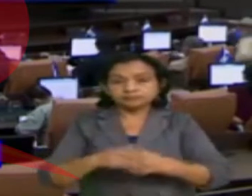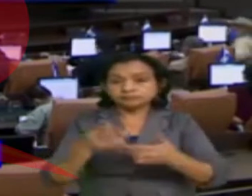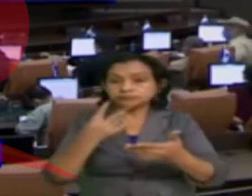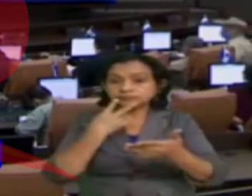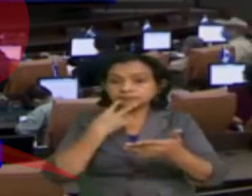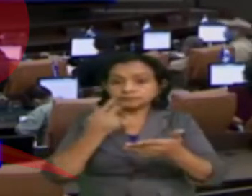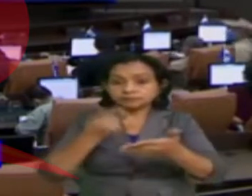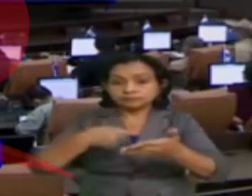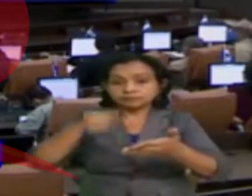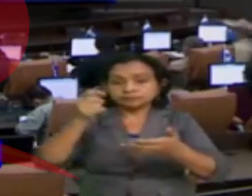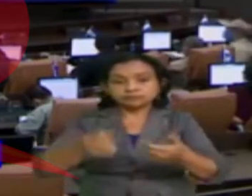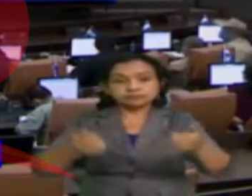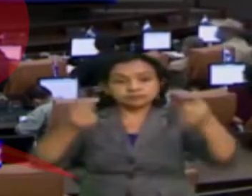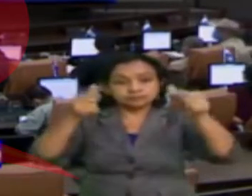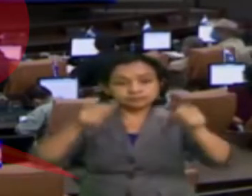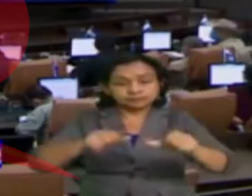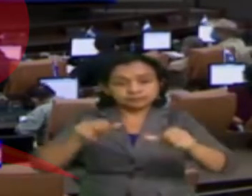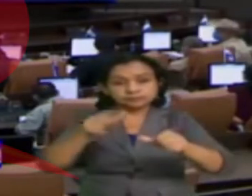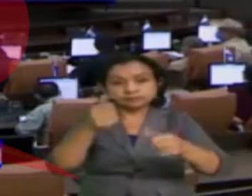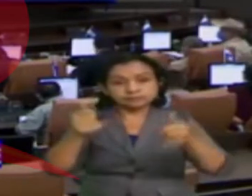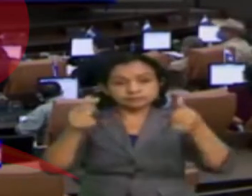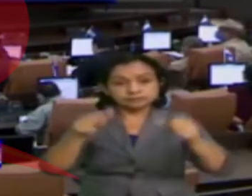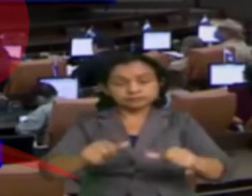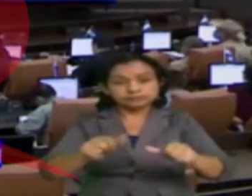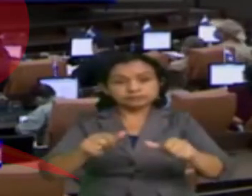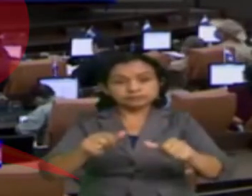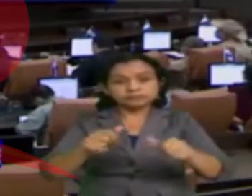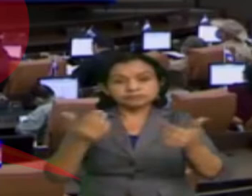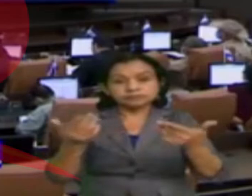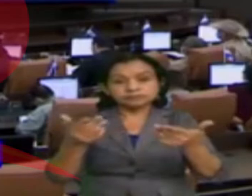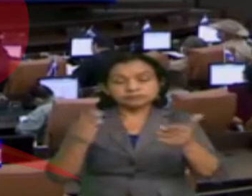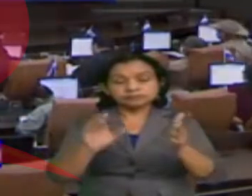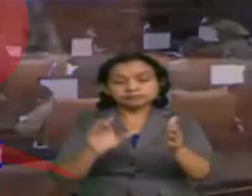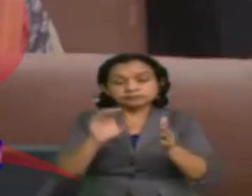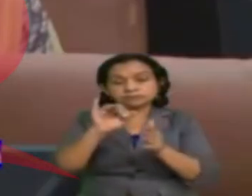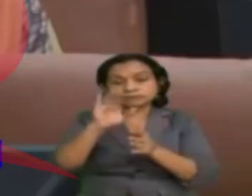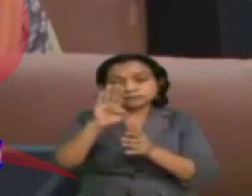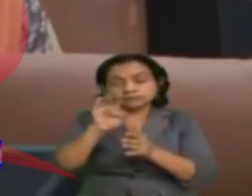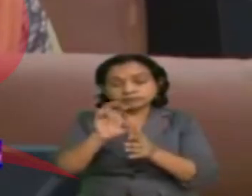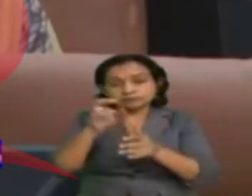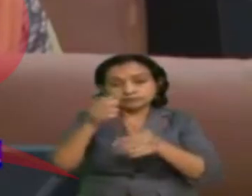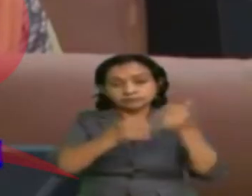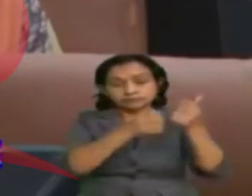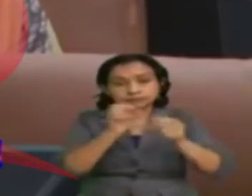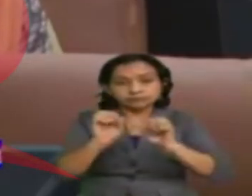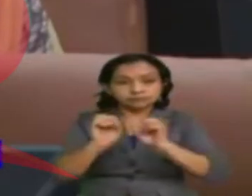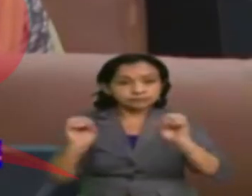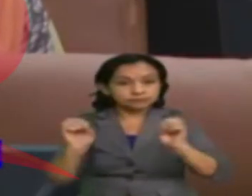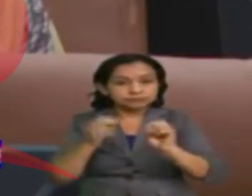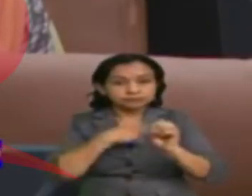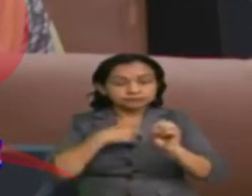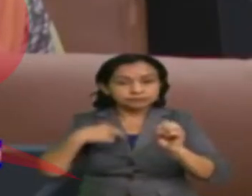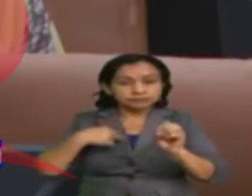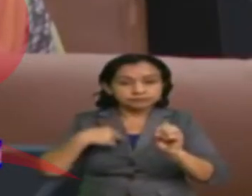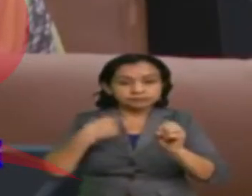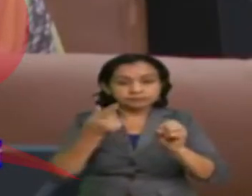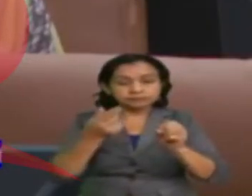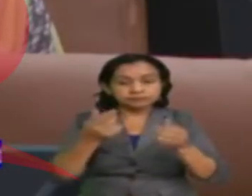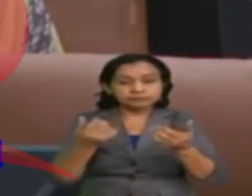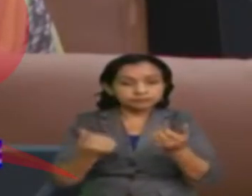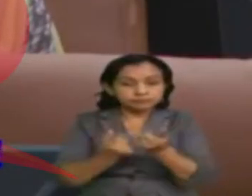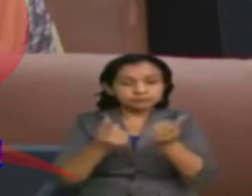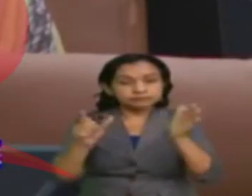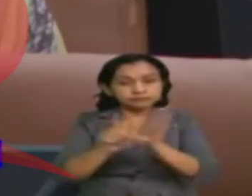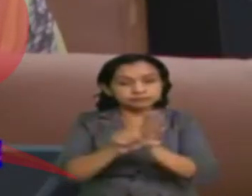suscriptor de convenios y o tratados algunos sobre los ciberdelitos, pues no basta invocar la